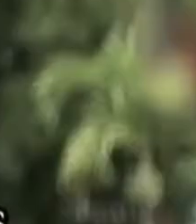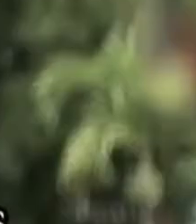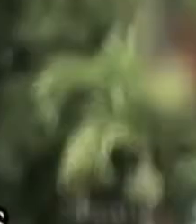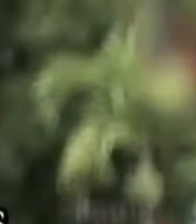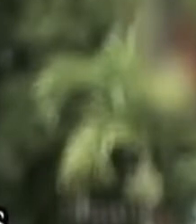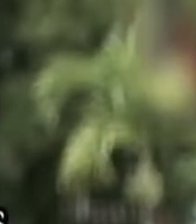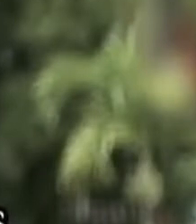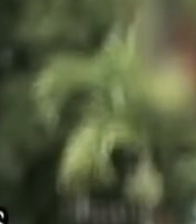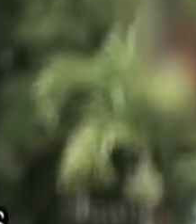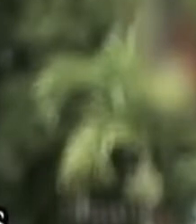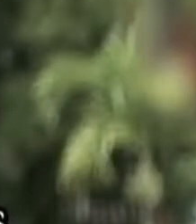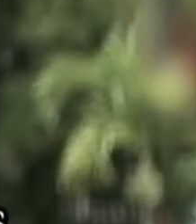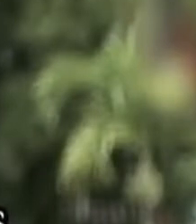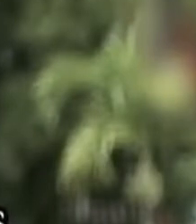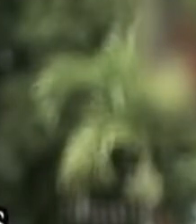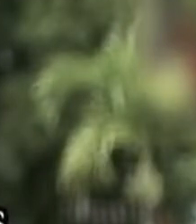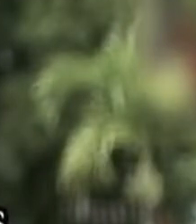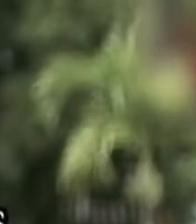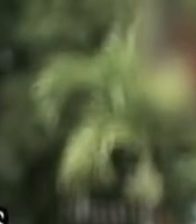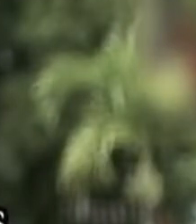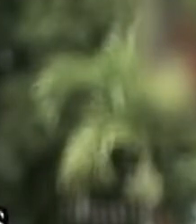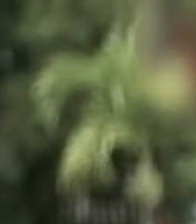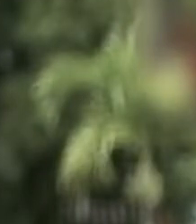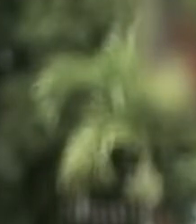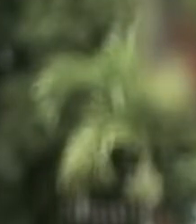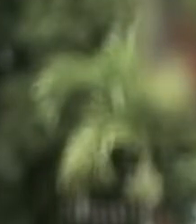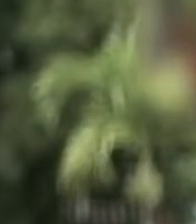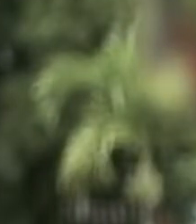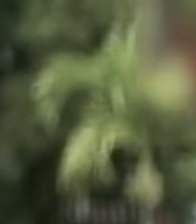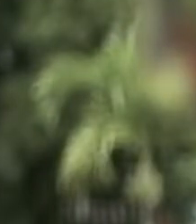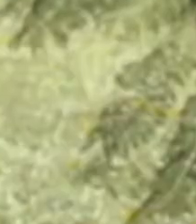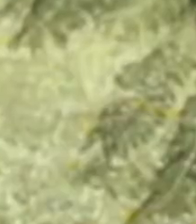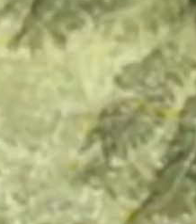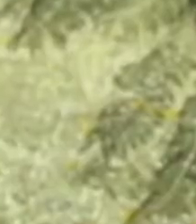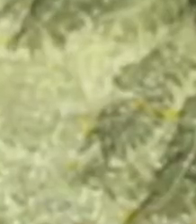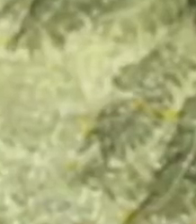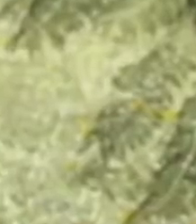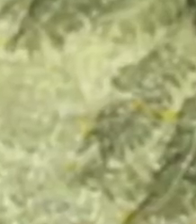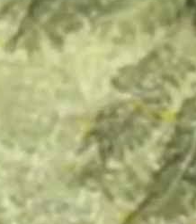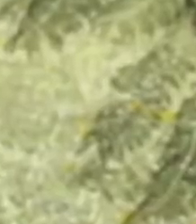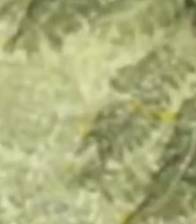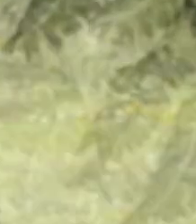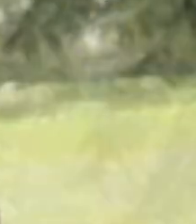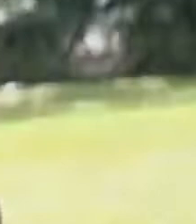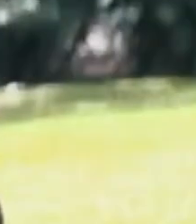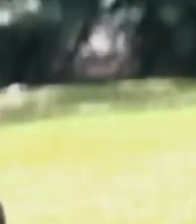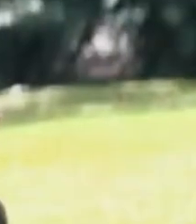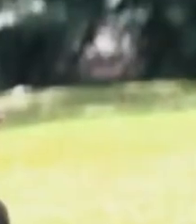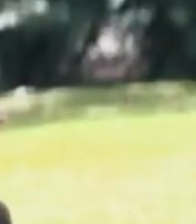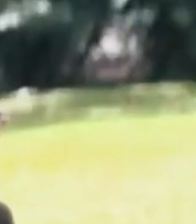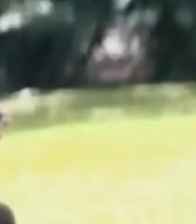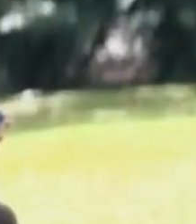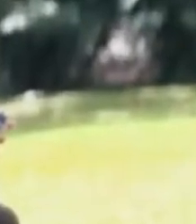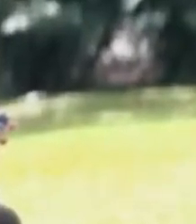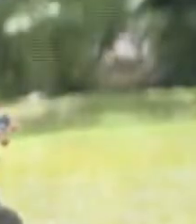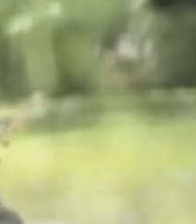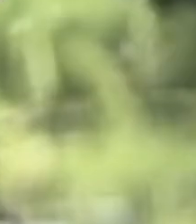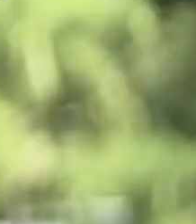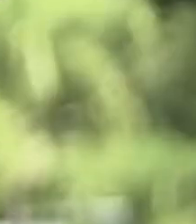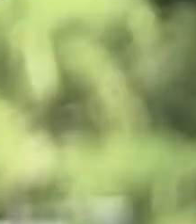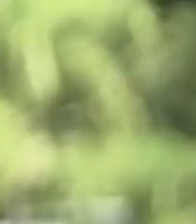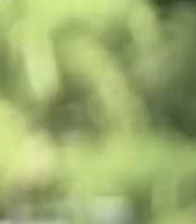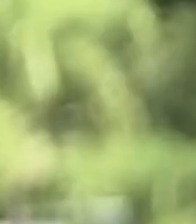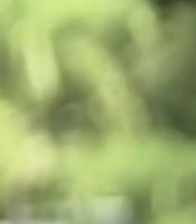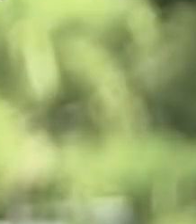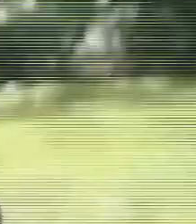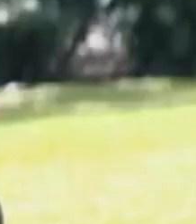Ahora estos momentos que vivimos los atesoro profundamente. Alex murió a los 33 años.